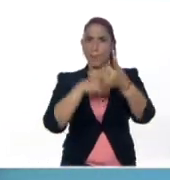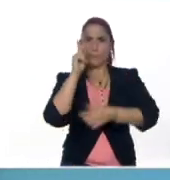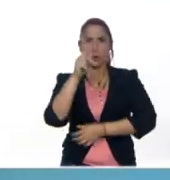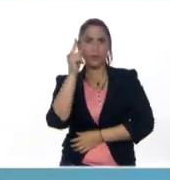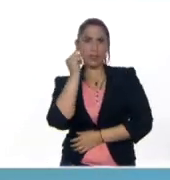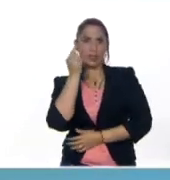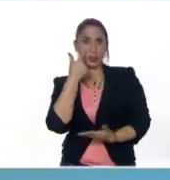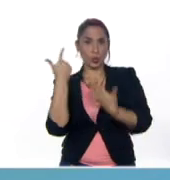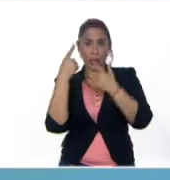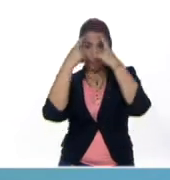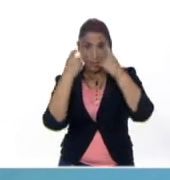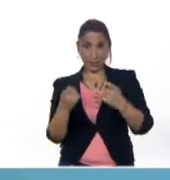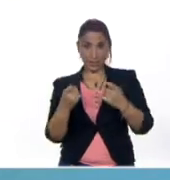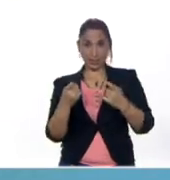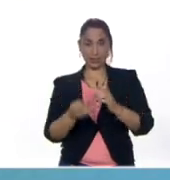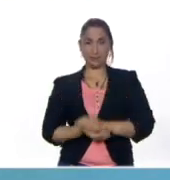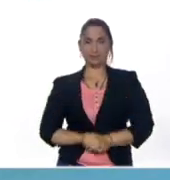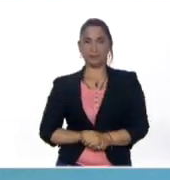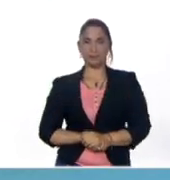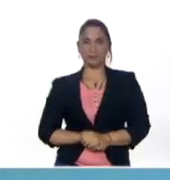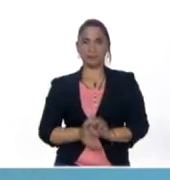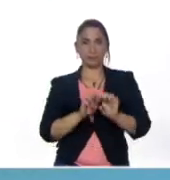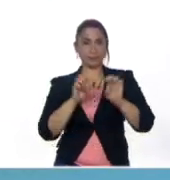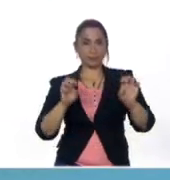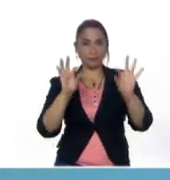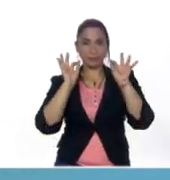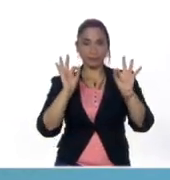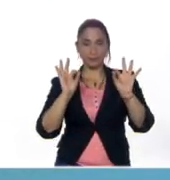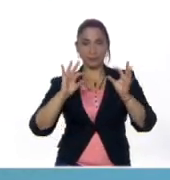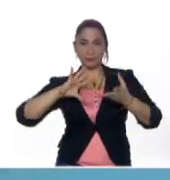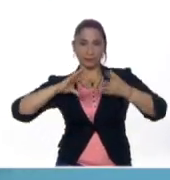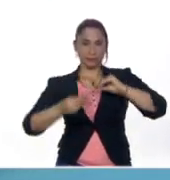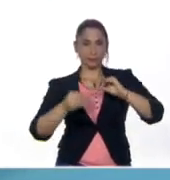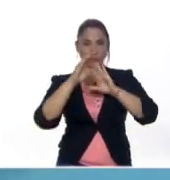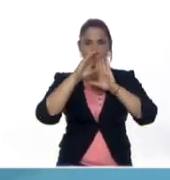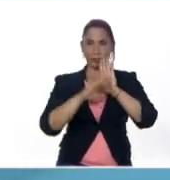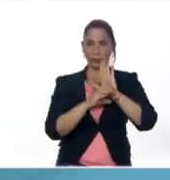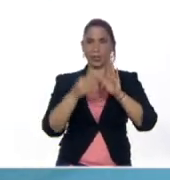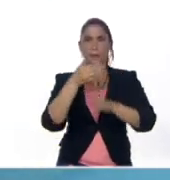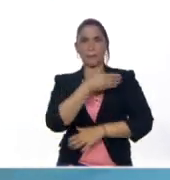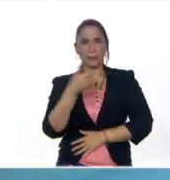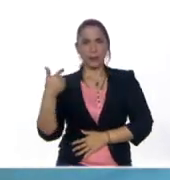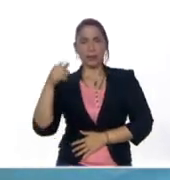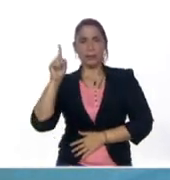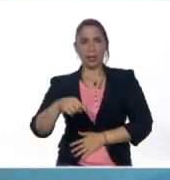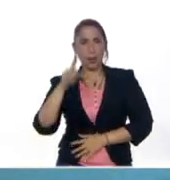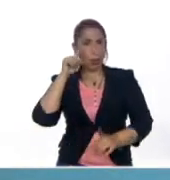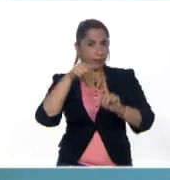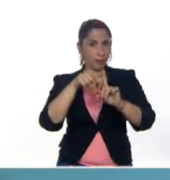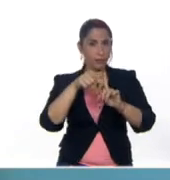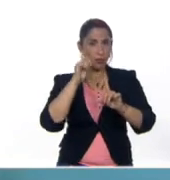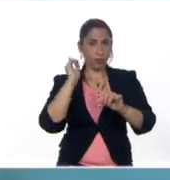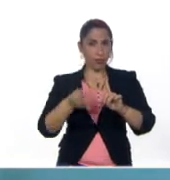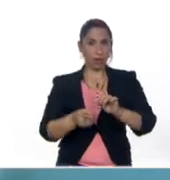Elisetti de Gubella, quien garantizará las adaptaciones curriculares para cumplir este objetivo en la modalidad de educación